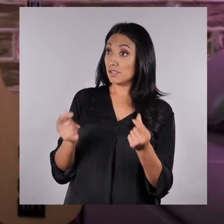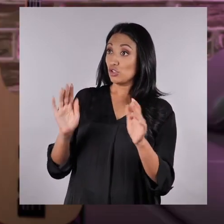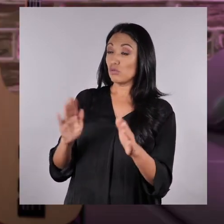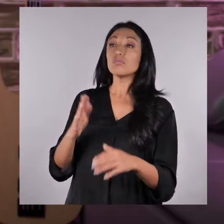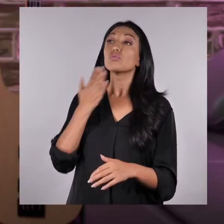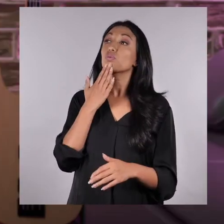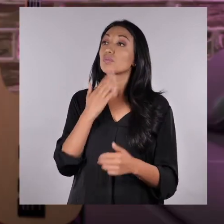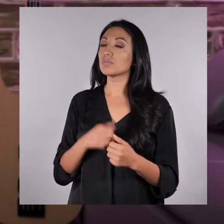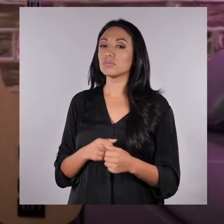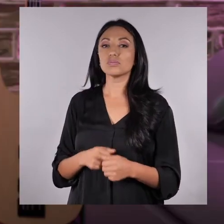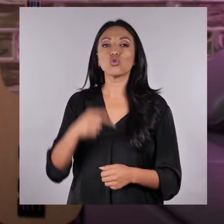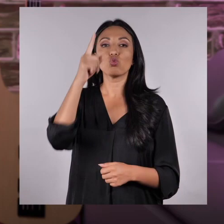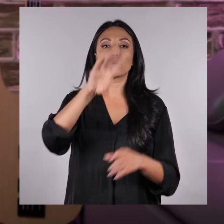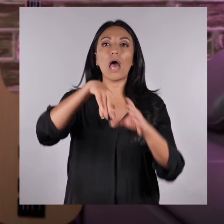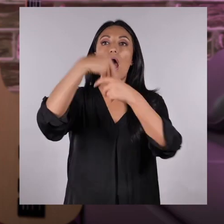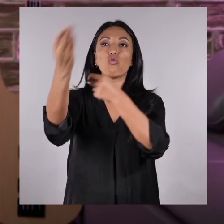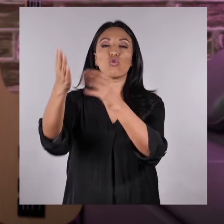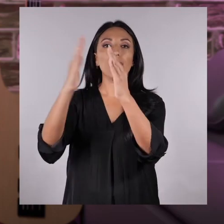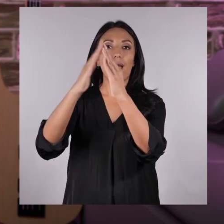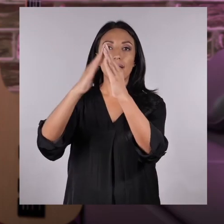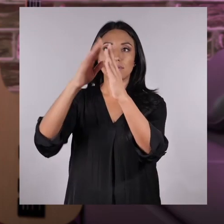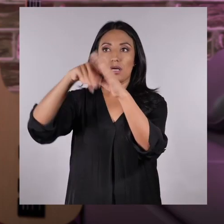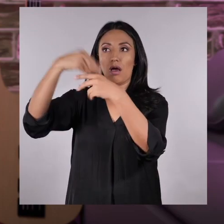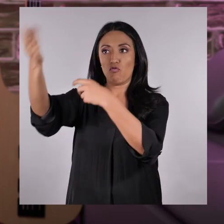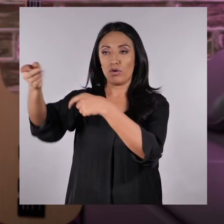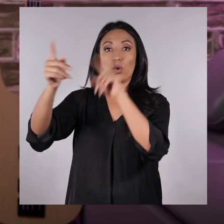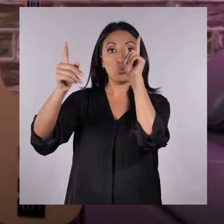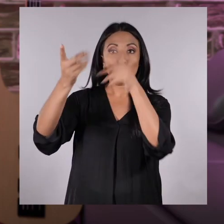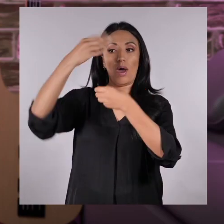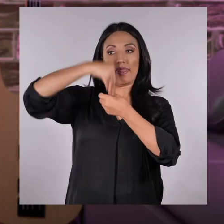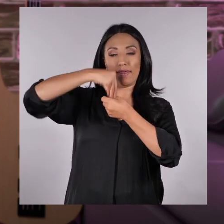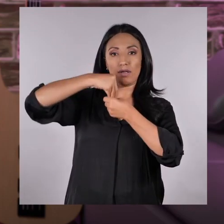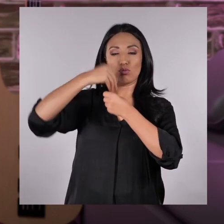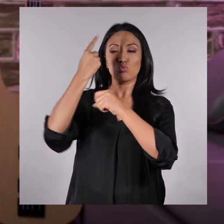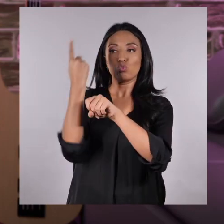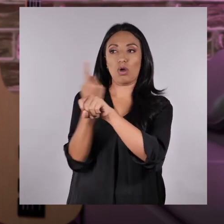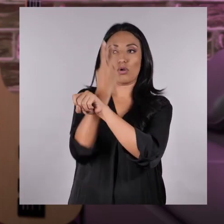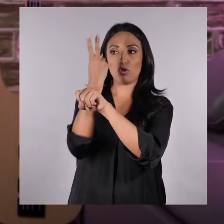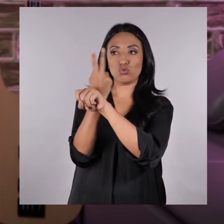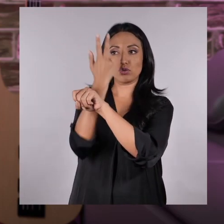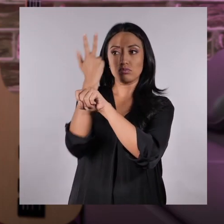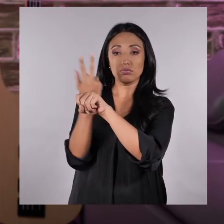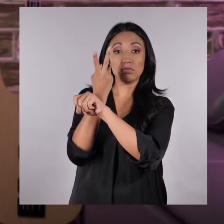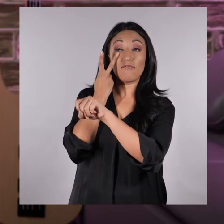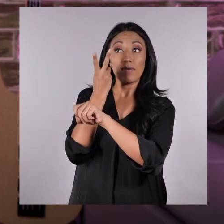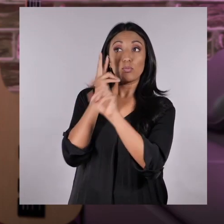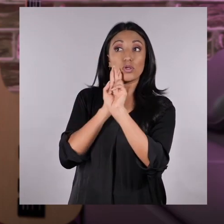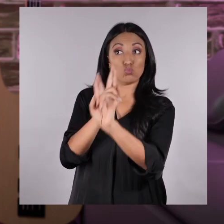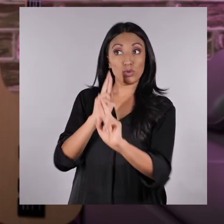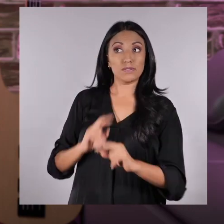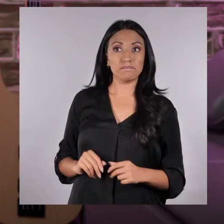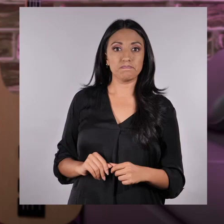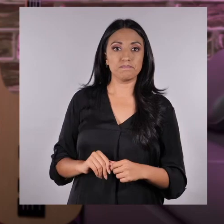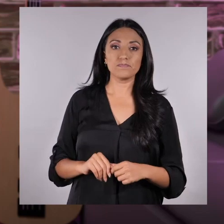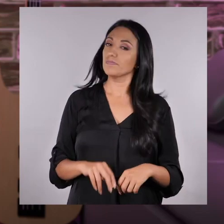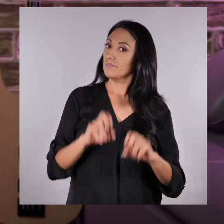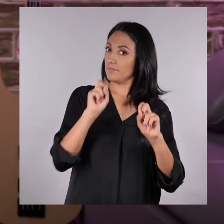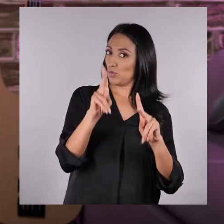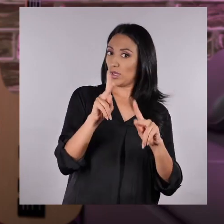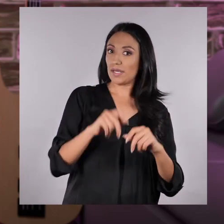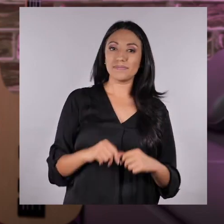¡Listo, Nicasio! ¿Y ahora? Pegas una afuera de tu casa y otra adentro. Y en unas horas nos juntamos y vemos los resultados.